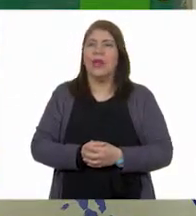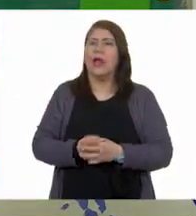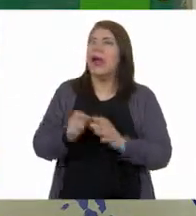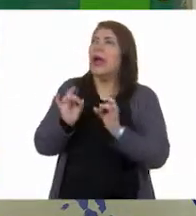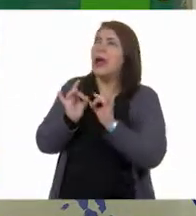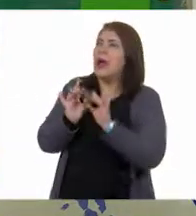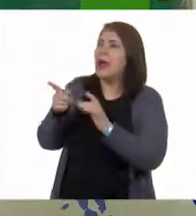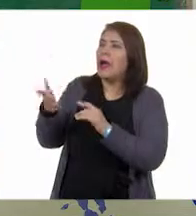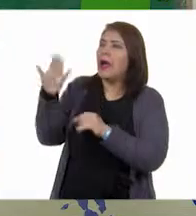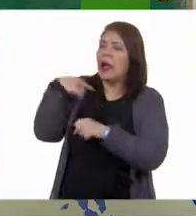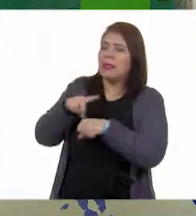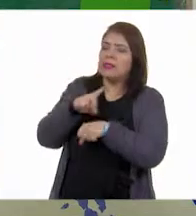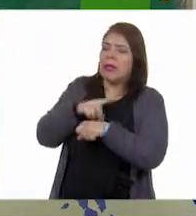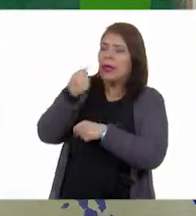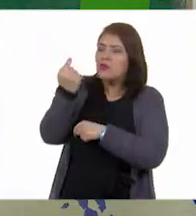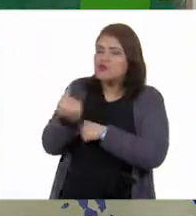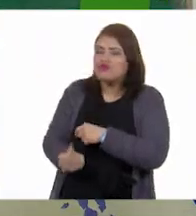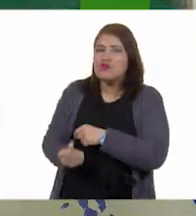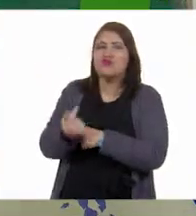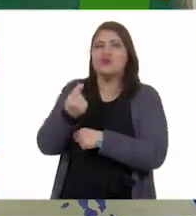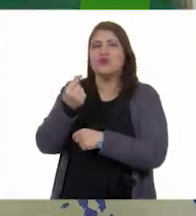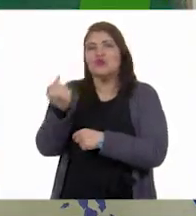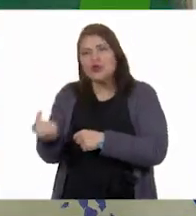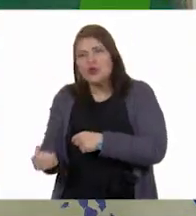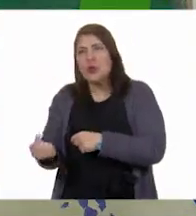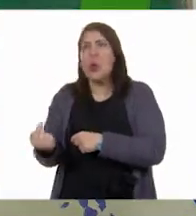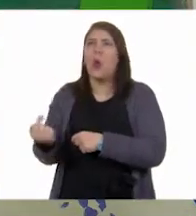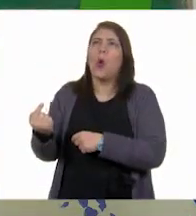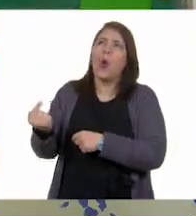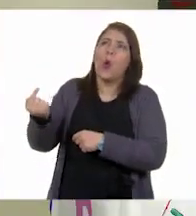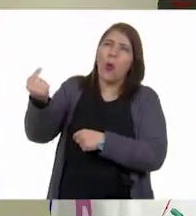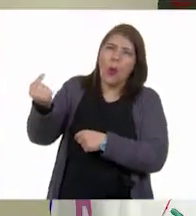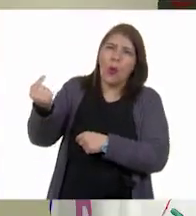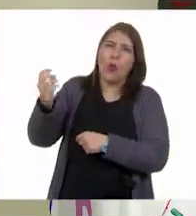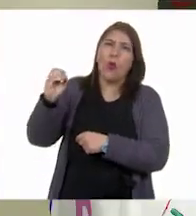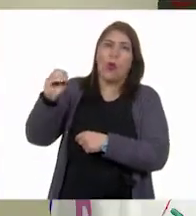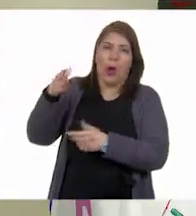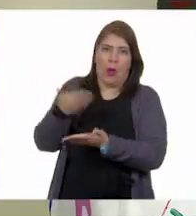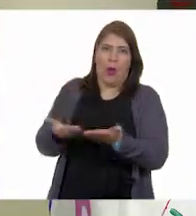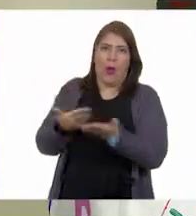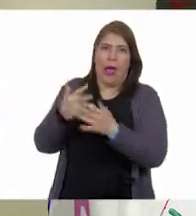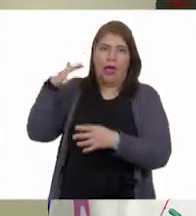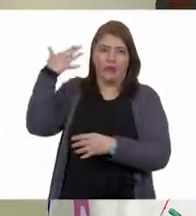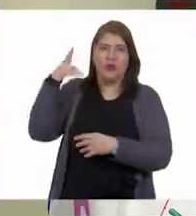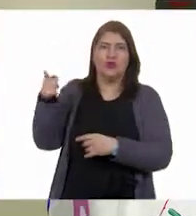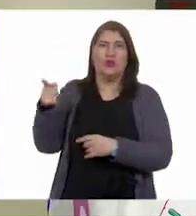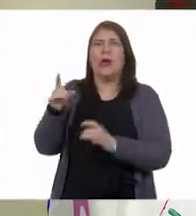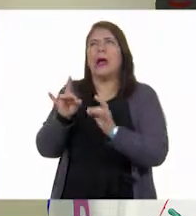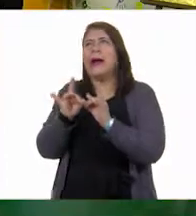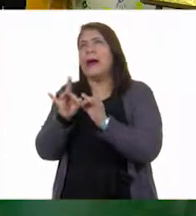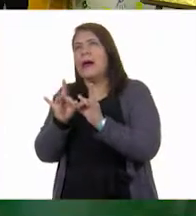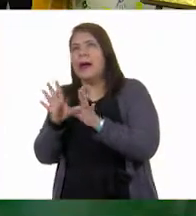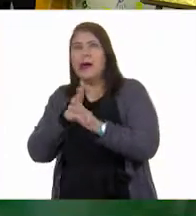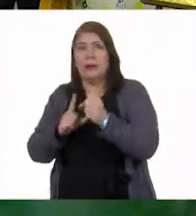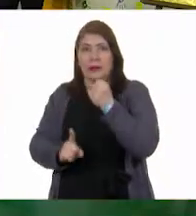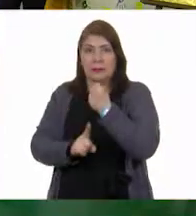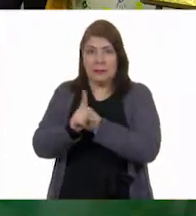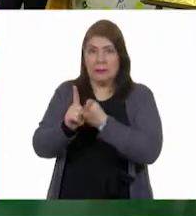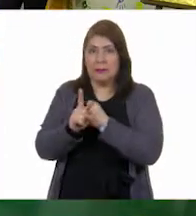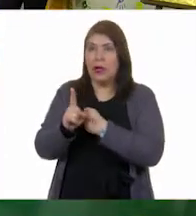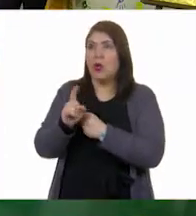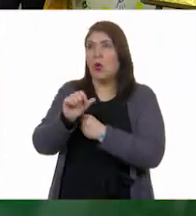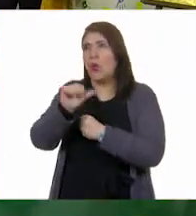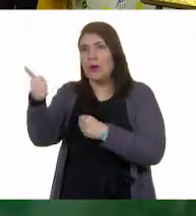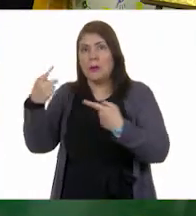tu vida, de pequeño, de mediano o ahorita de un poco grande, ¿te has presentado o has tenido algún conflicto con